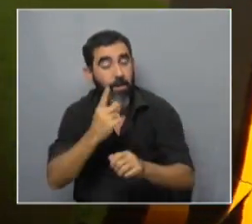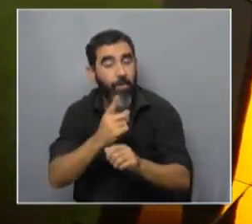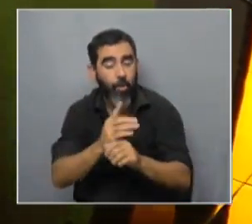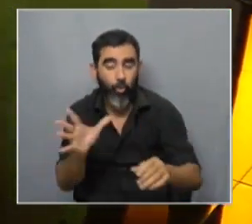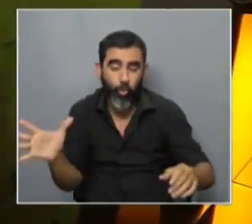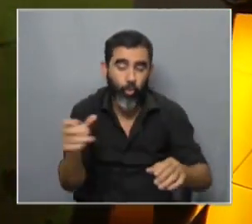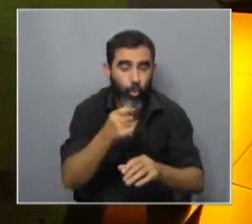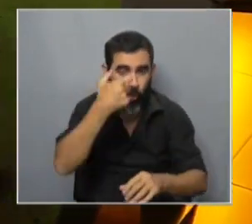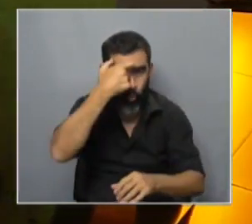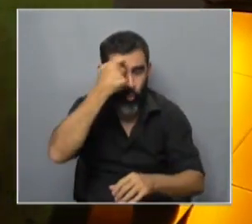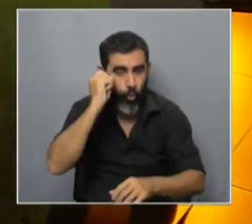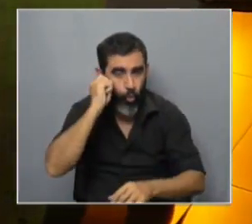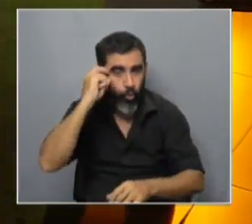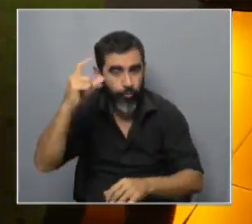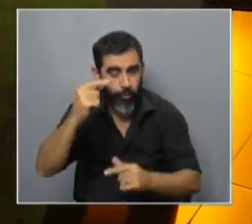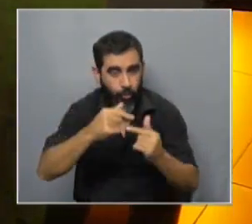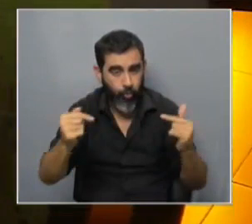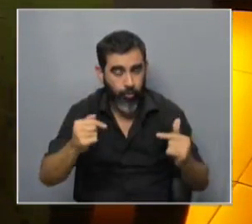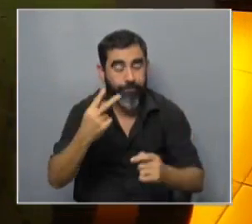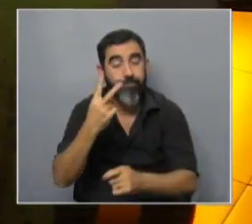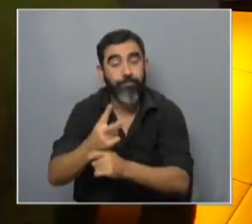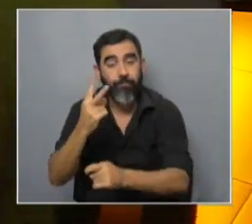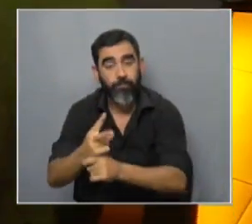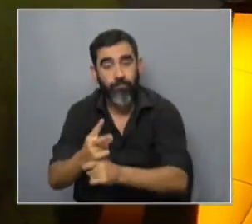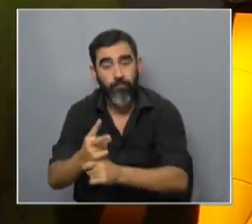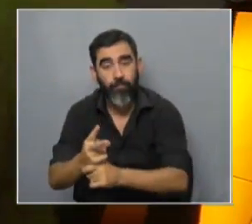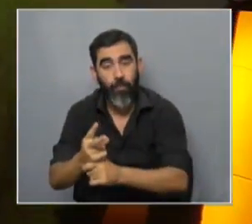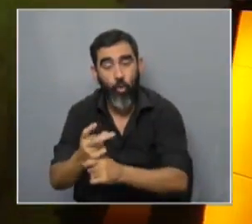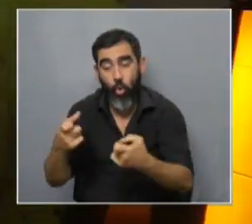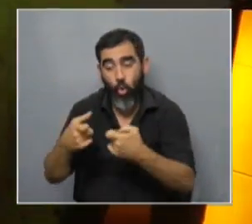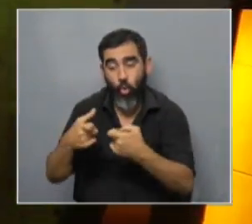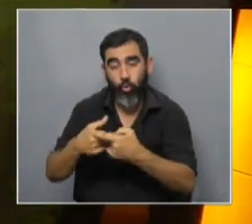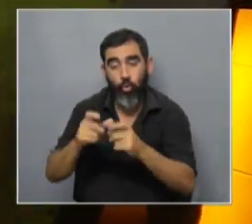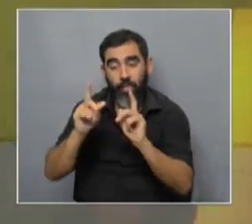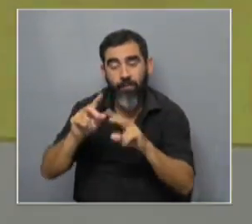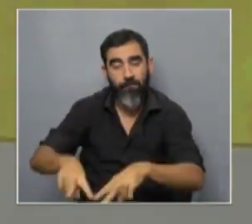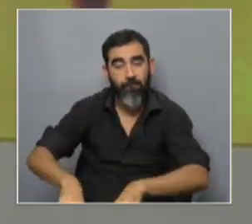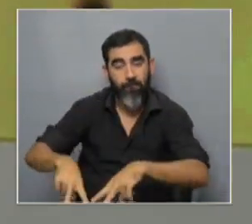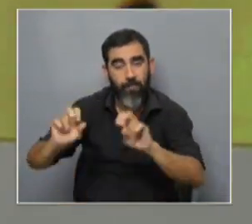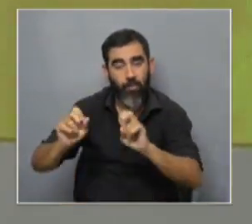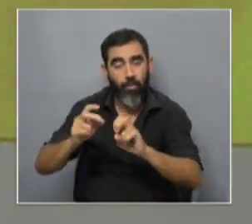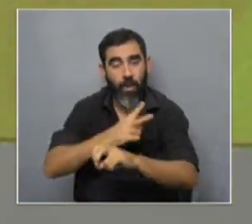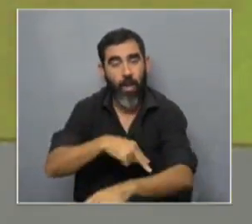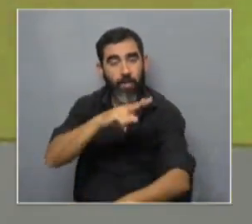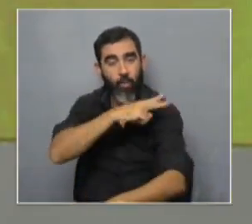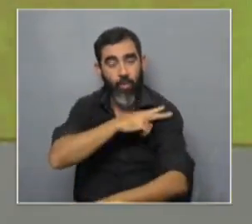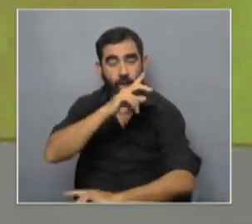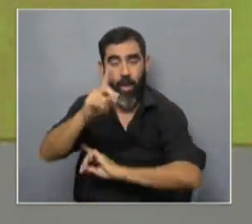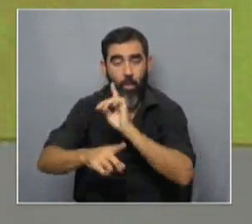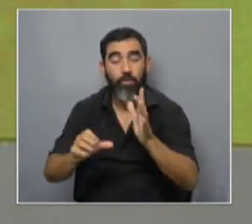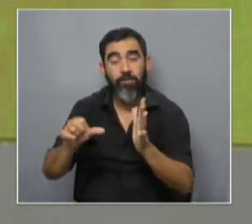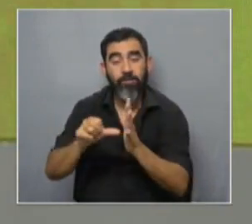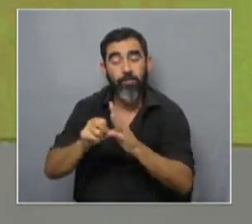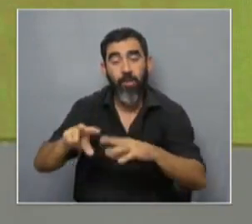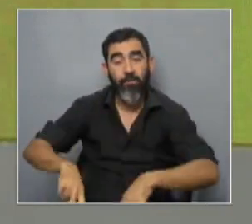las ramas del conocimiento en segunda instancia que los miembros fueran investigadores categorizados en algunos de los sistemas